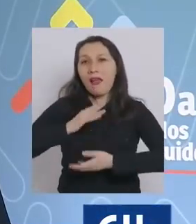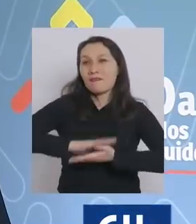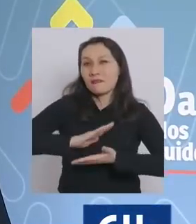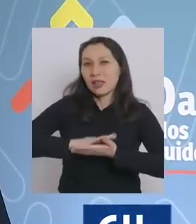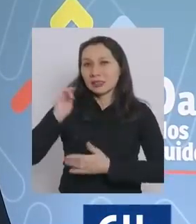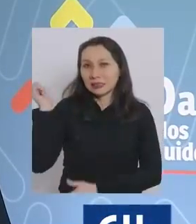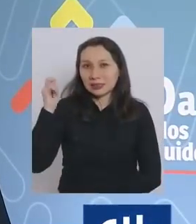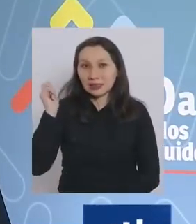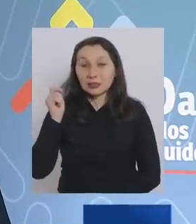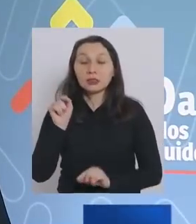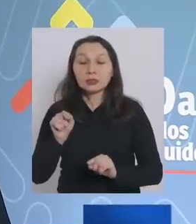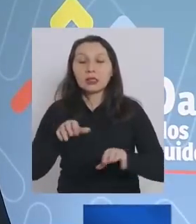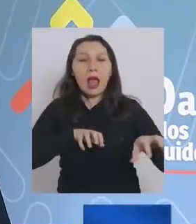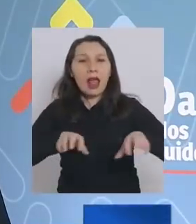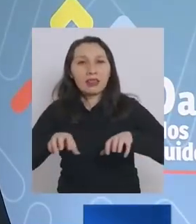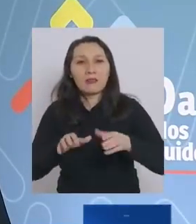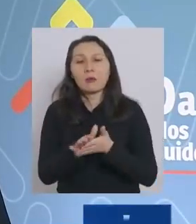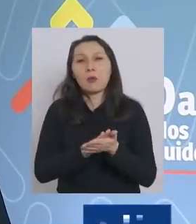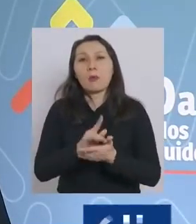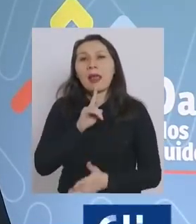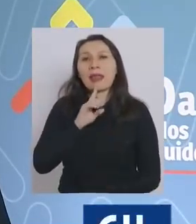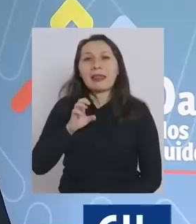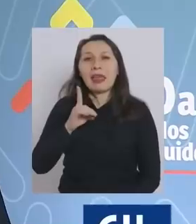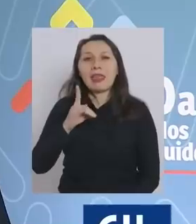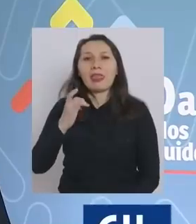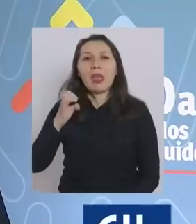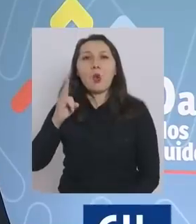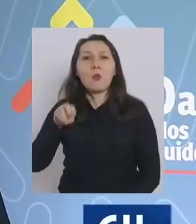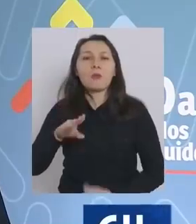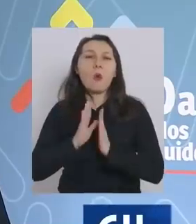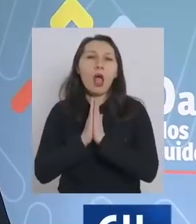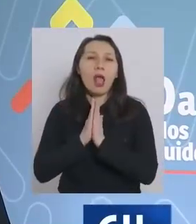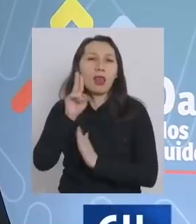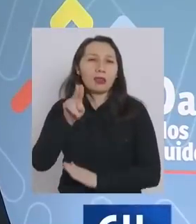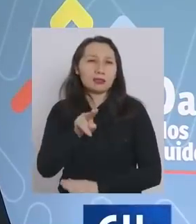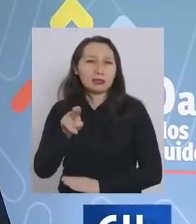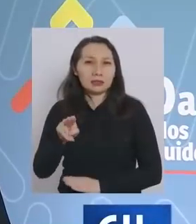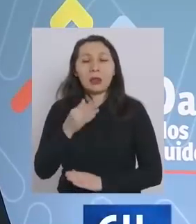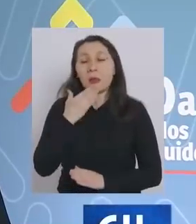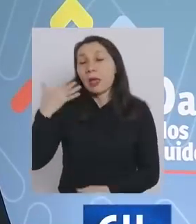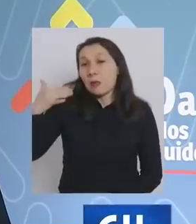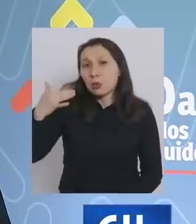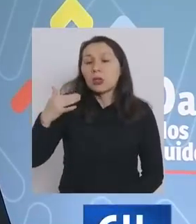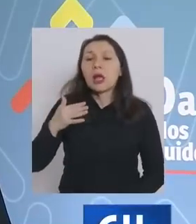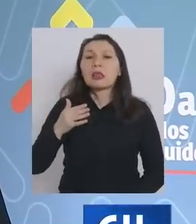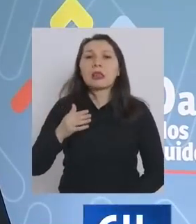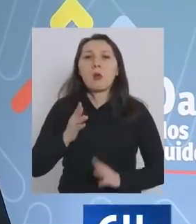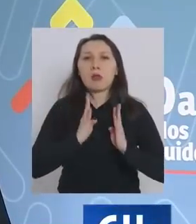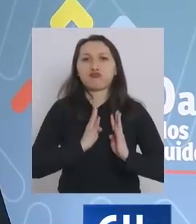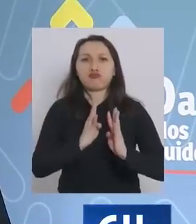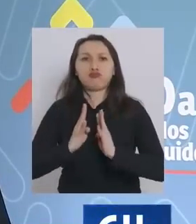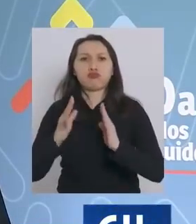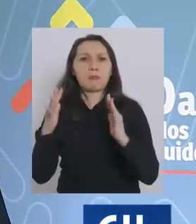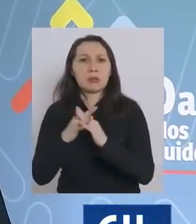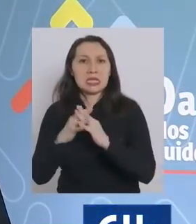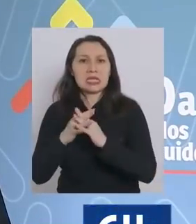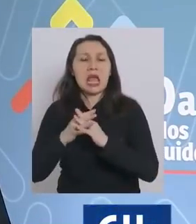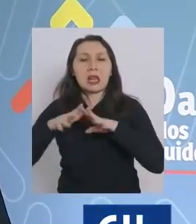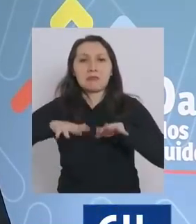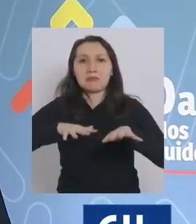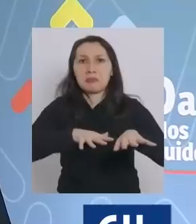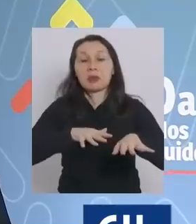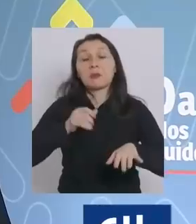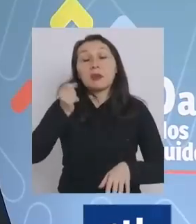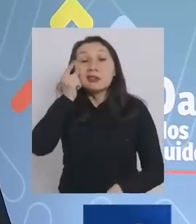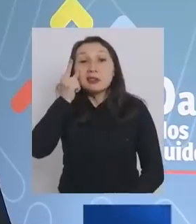las fiestas patrias actividades como el Tedeum y también sabemos que es muy importante la parada militar nosotros hemos hecho un trabajo